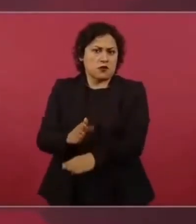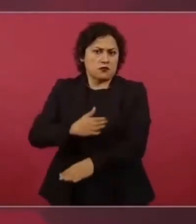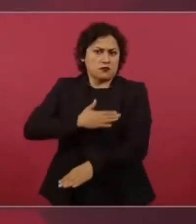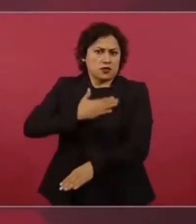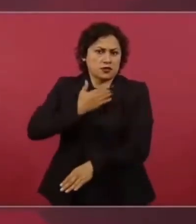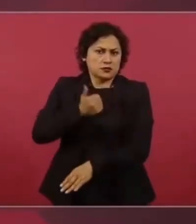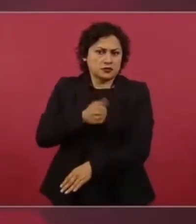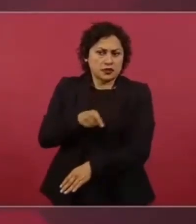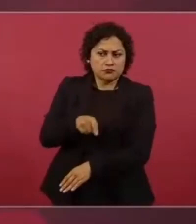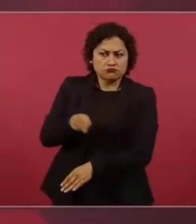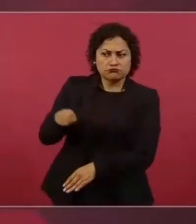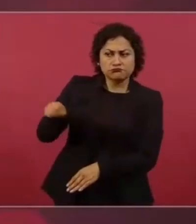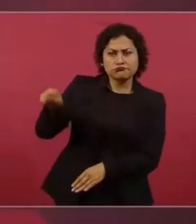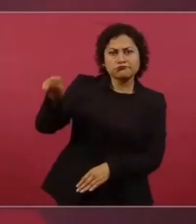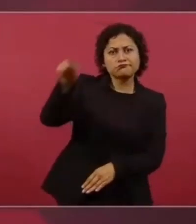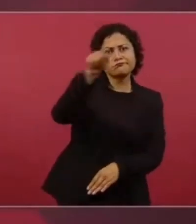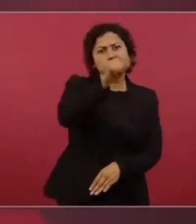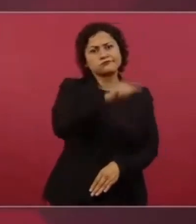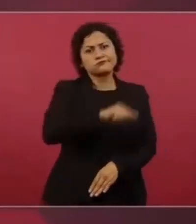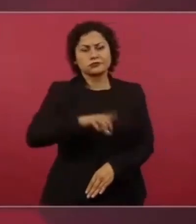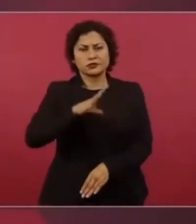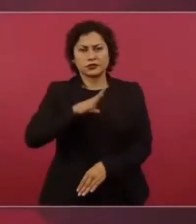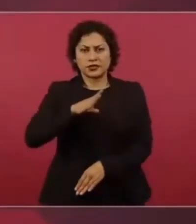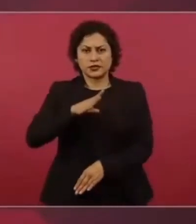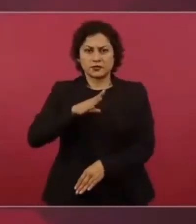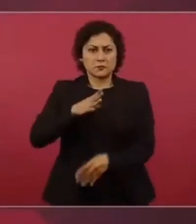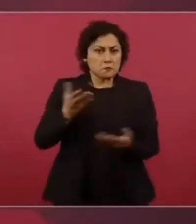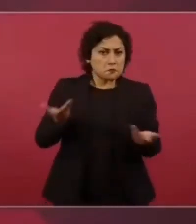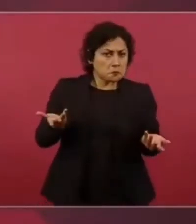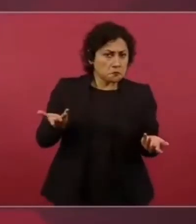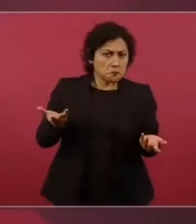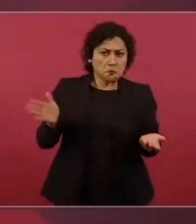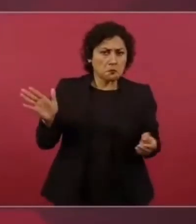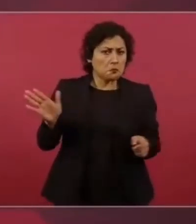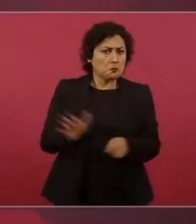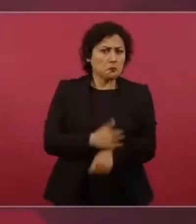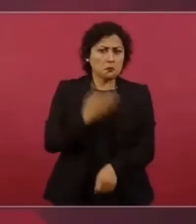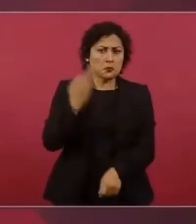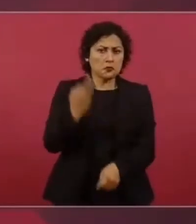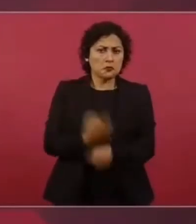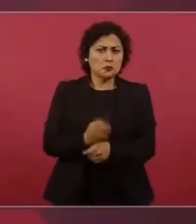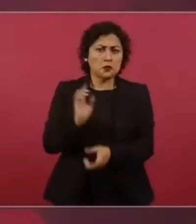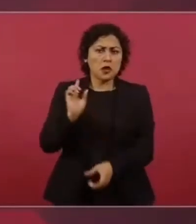tuviese una plataforma digital.